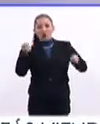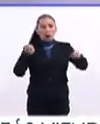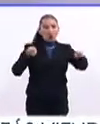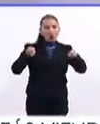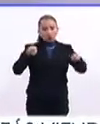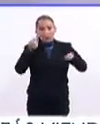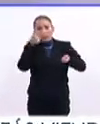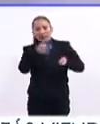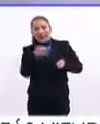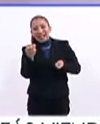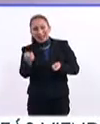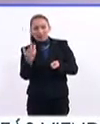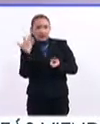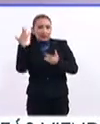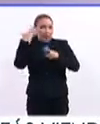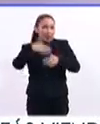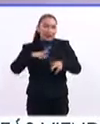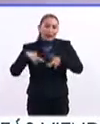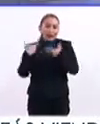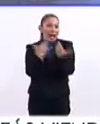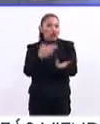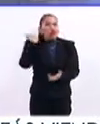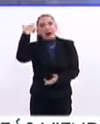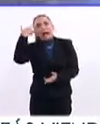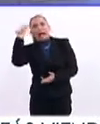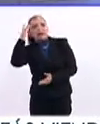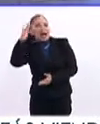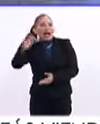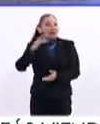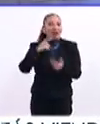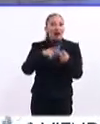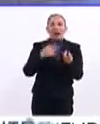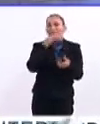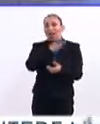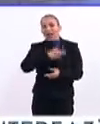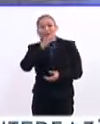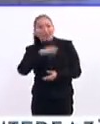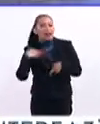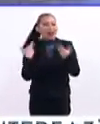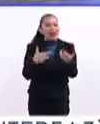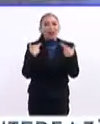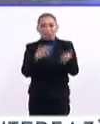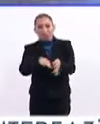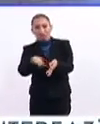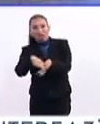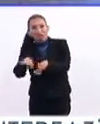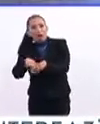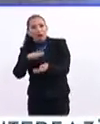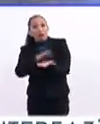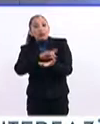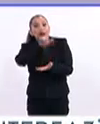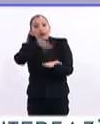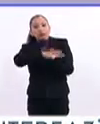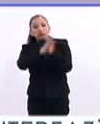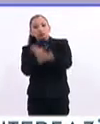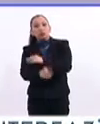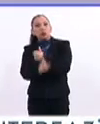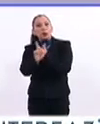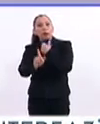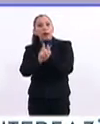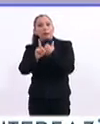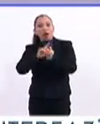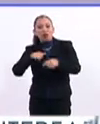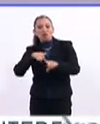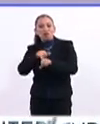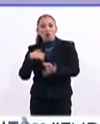este tipo de, ya sabes, los regalos de los reyes, de Santa Claus, de las fiestas, etcétera, no se convierta en una situación de